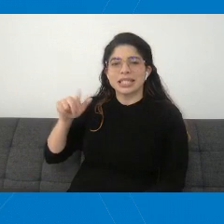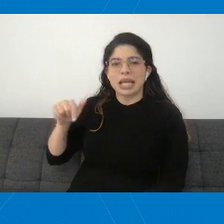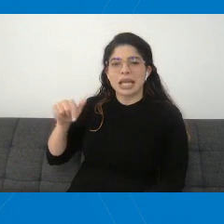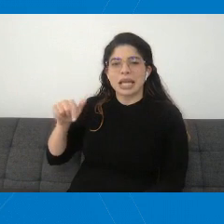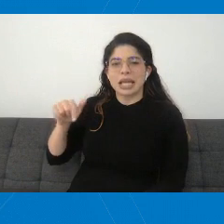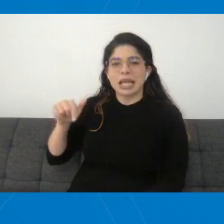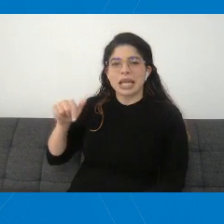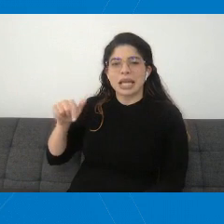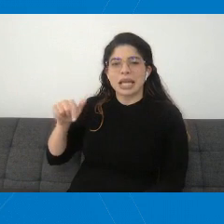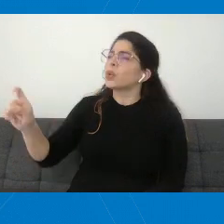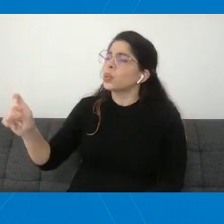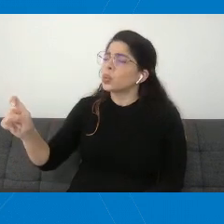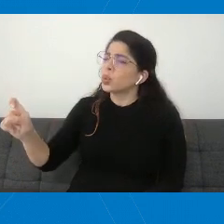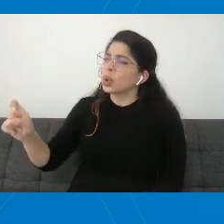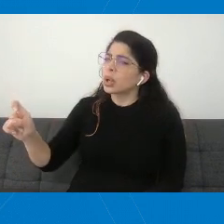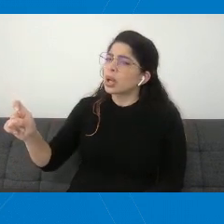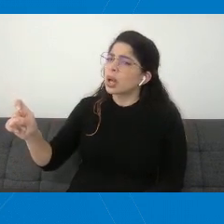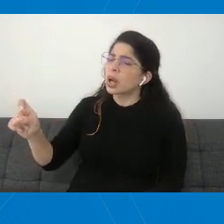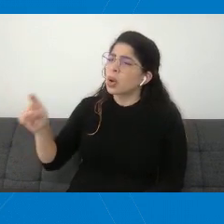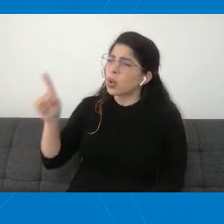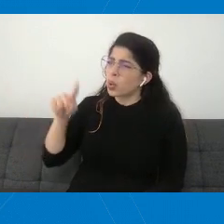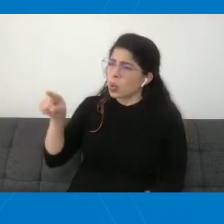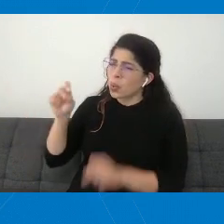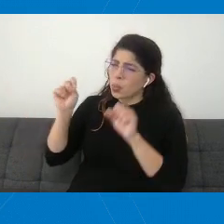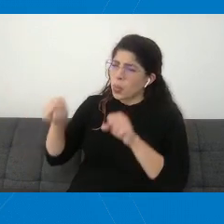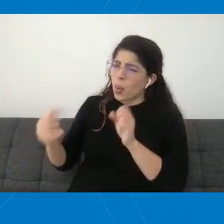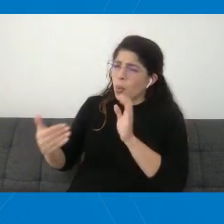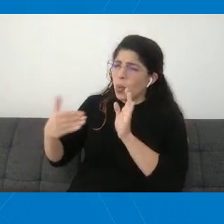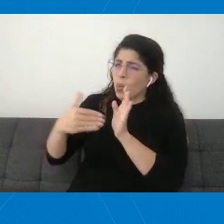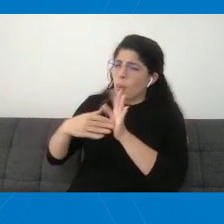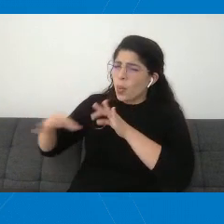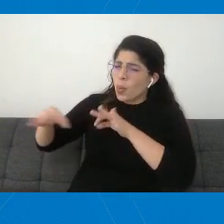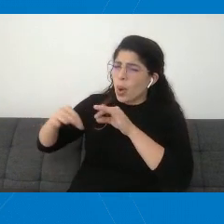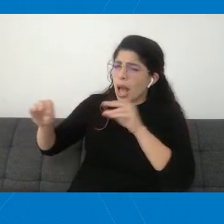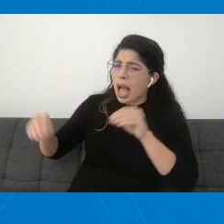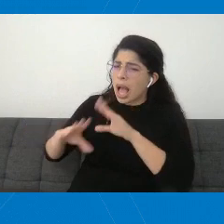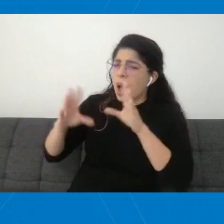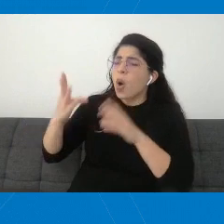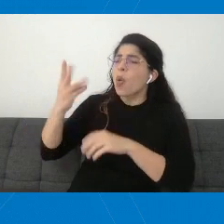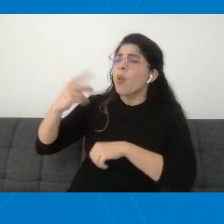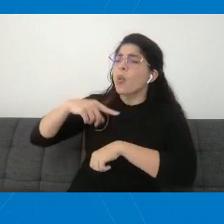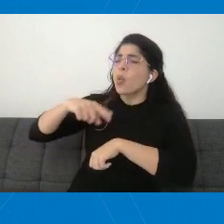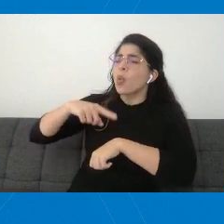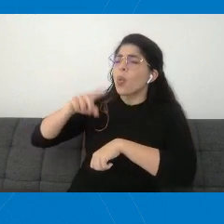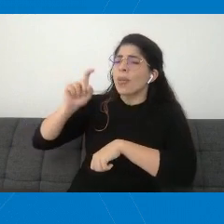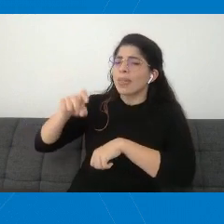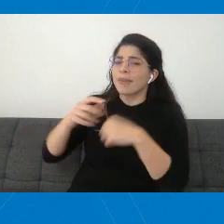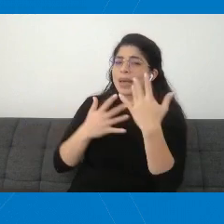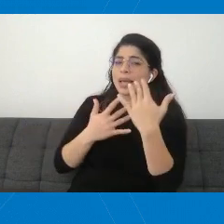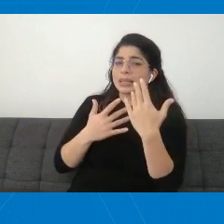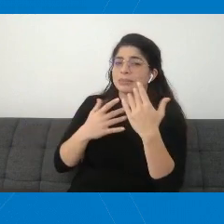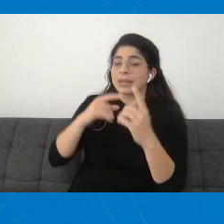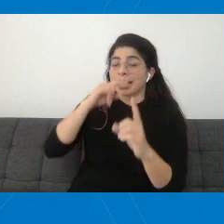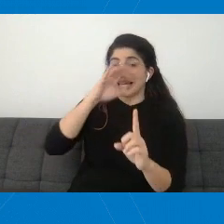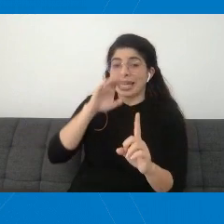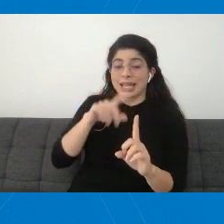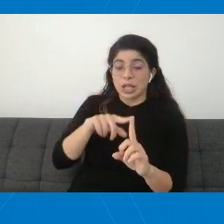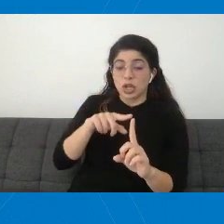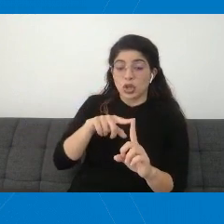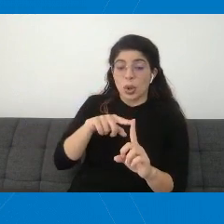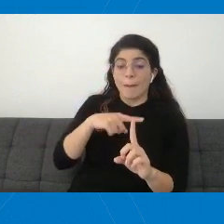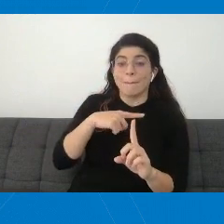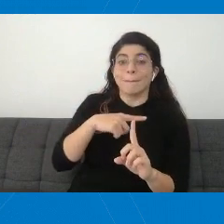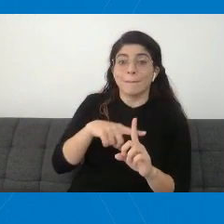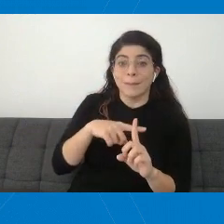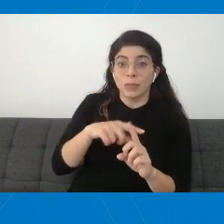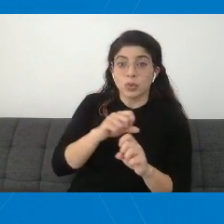Que si pueden volver a aclarar cuánto tiempo tienen que esperar un niño con positivo de